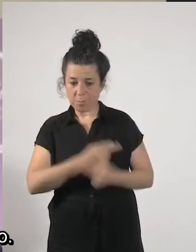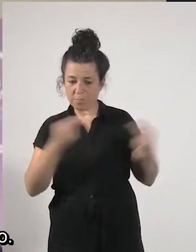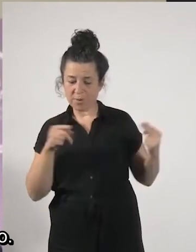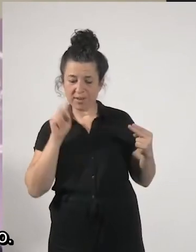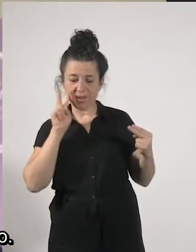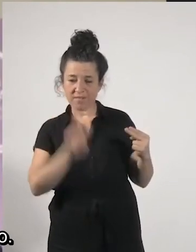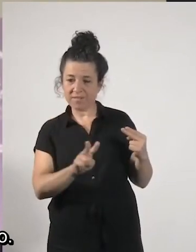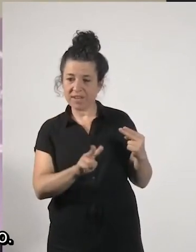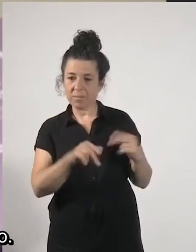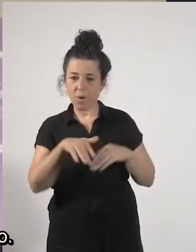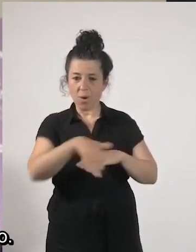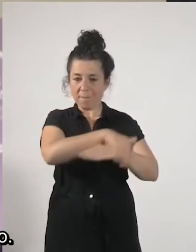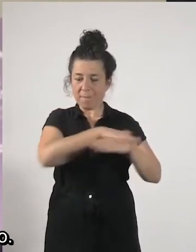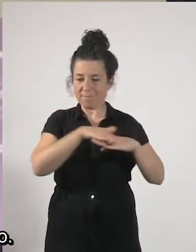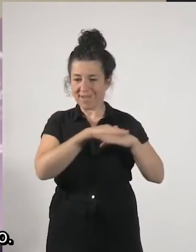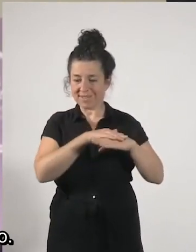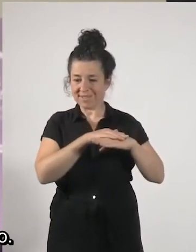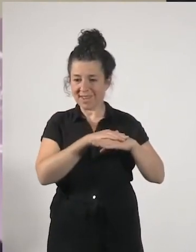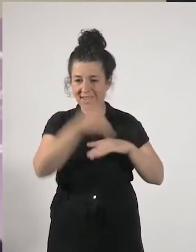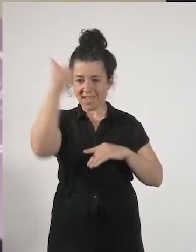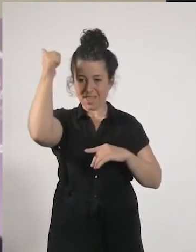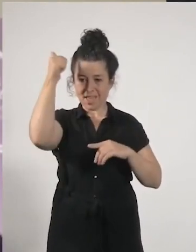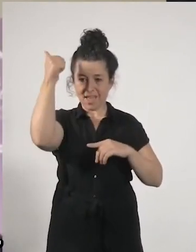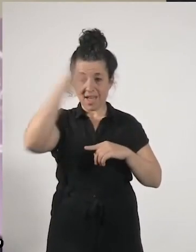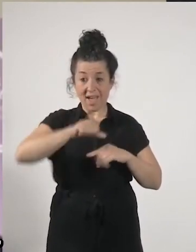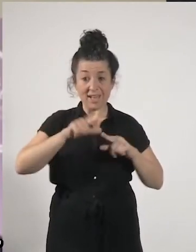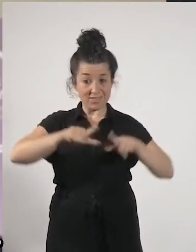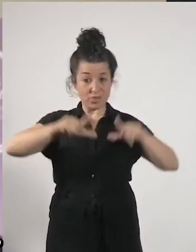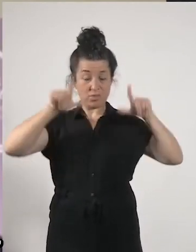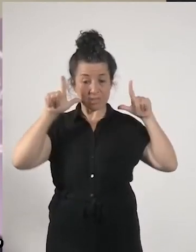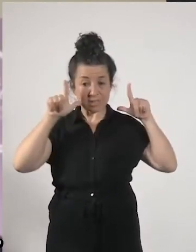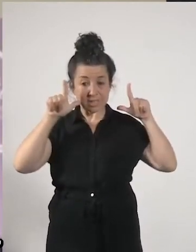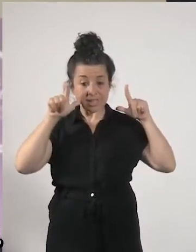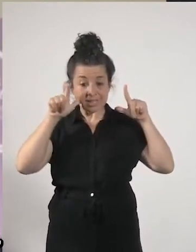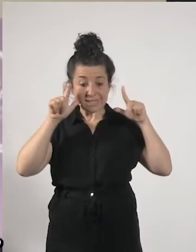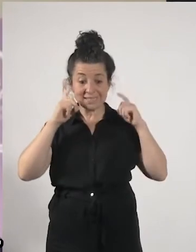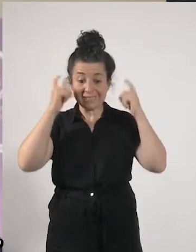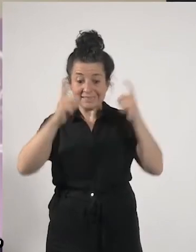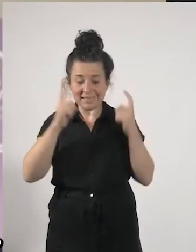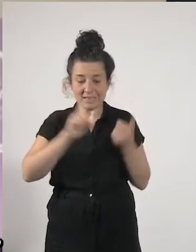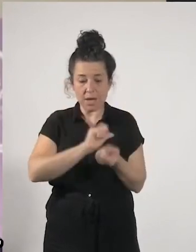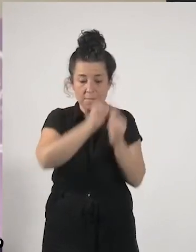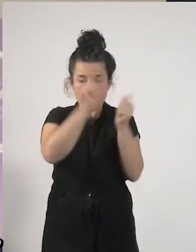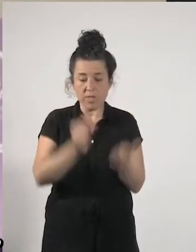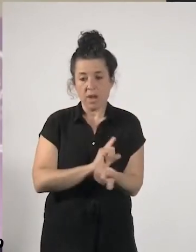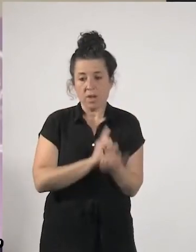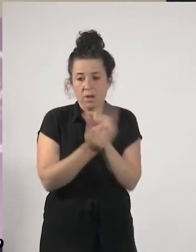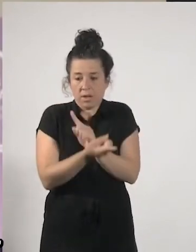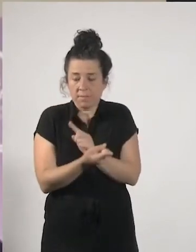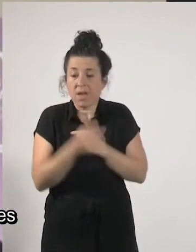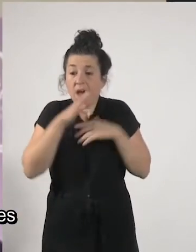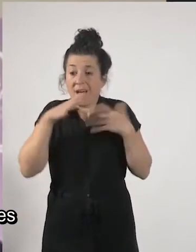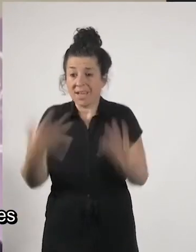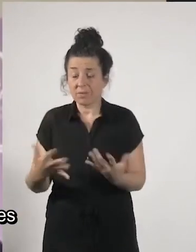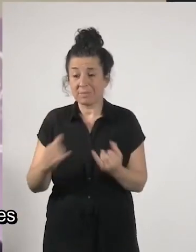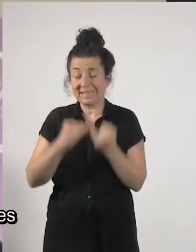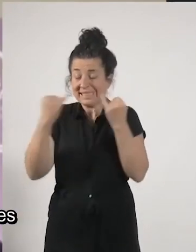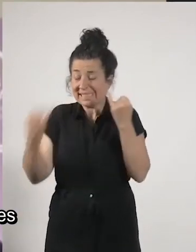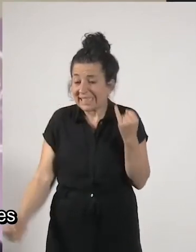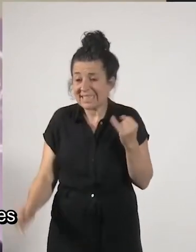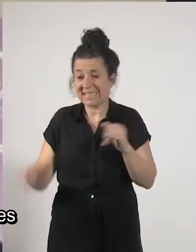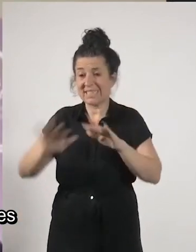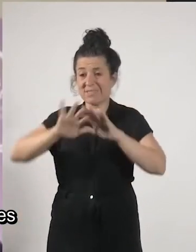el centro y planteando un cambio de modelo estamos ante una gran crisis que es multidimensional y global con impactos